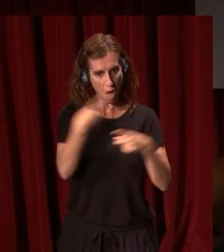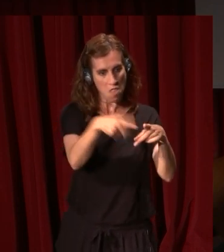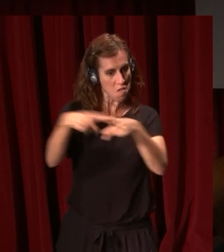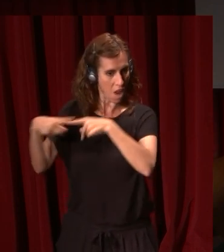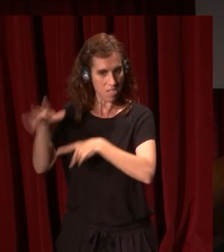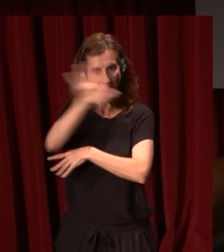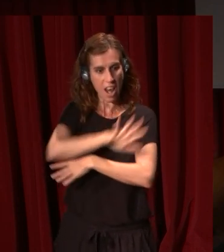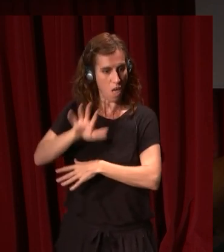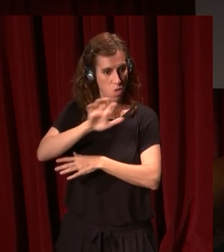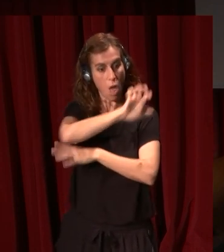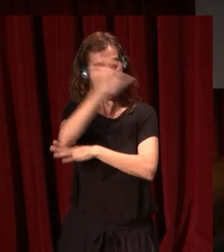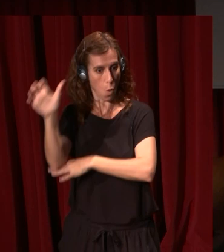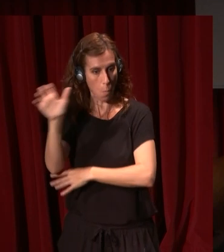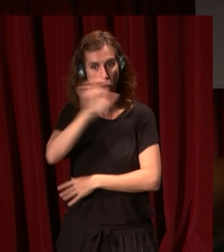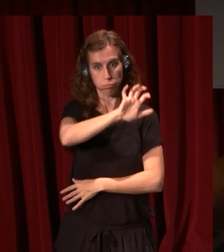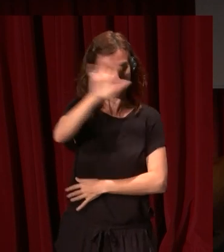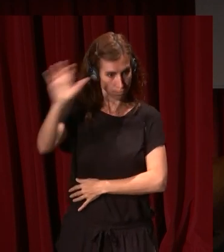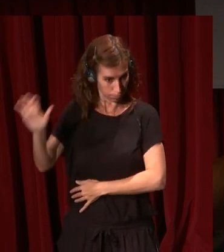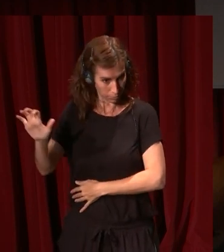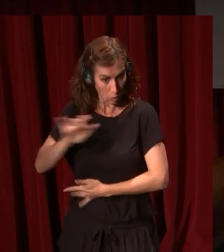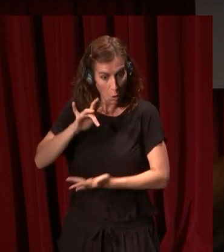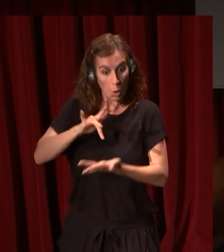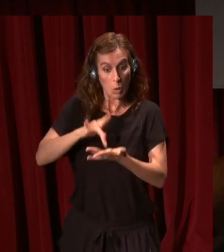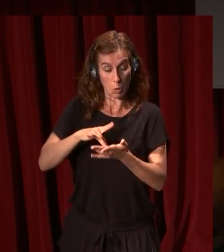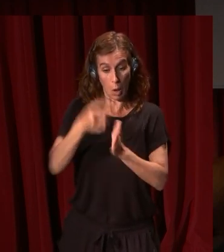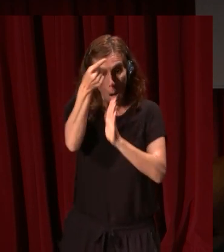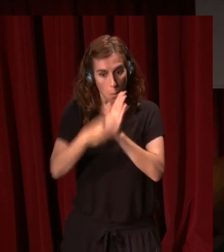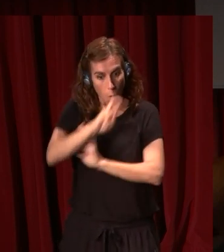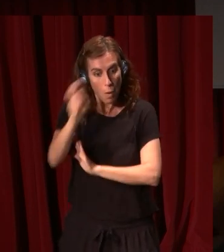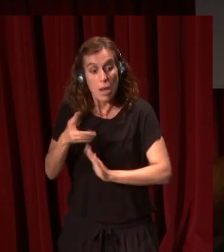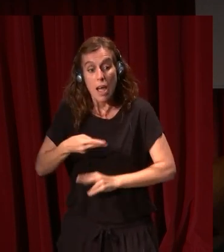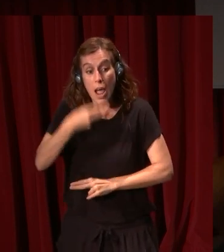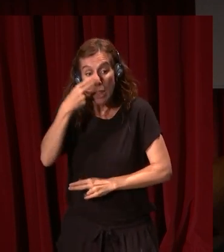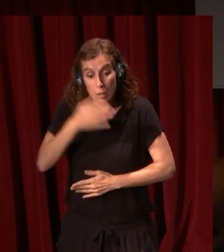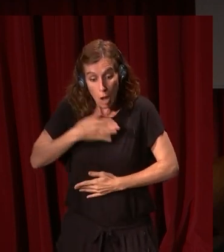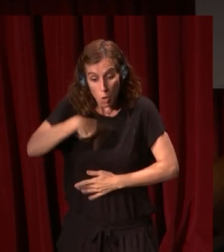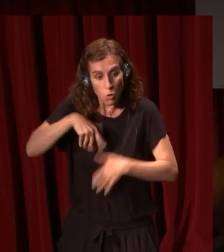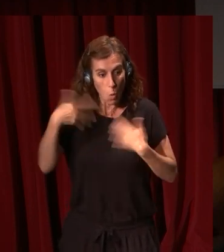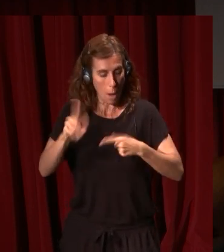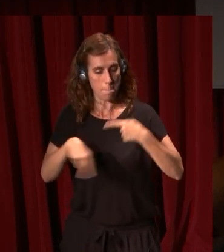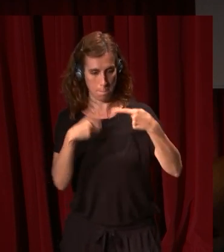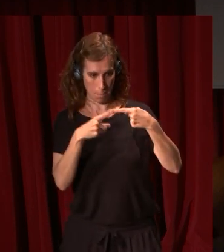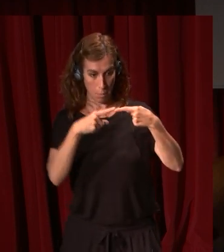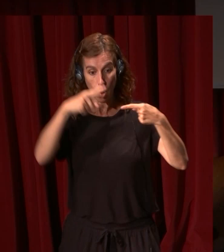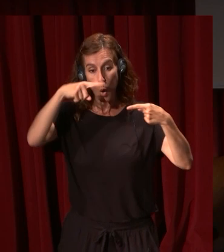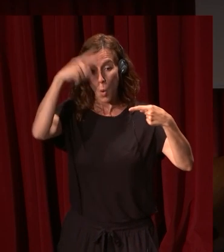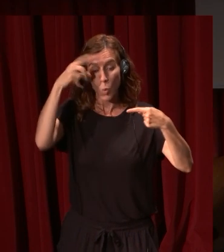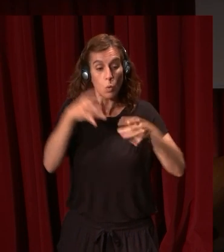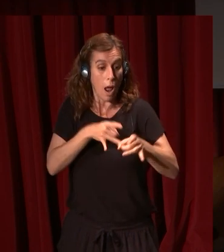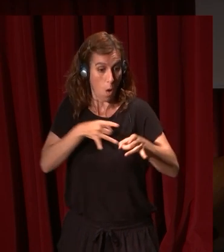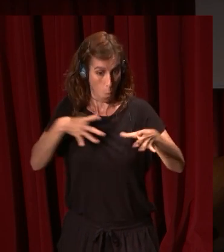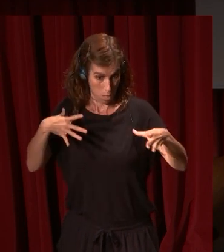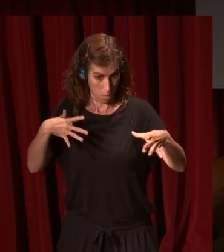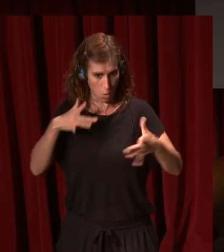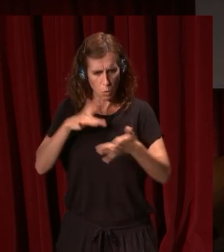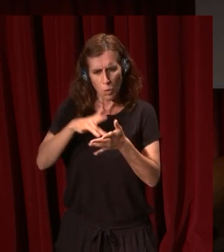Europa. Eso es consecuencia de varias cuestiones, pero las que nos interesan a nosotros son, en primer lugar, la cultura del romanticismo, que es